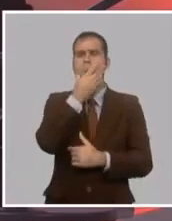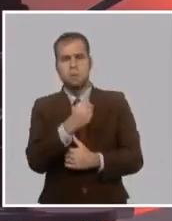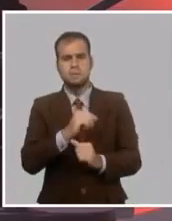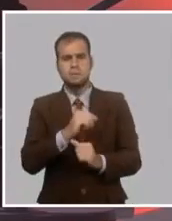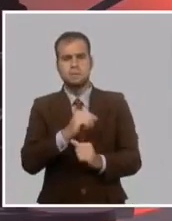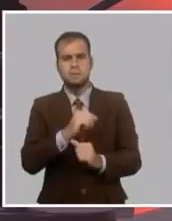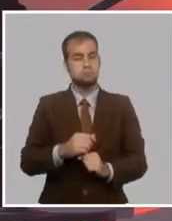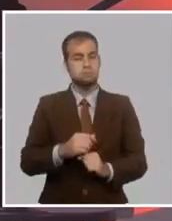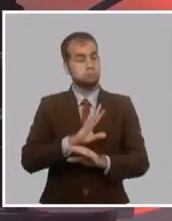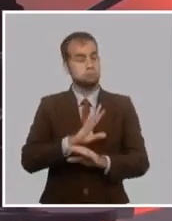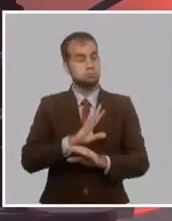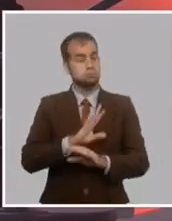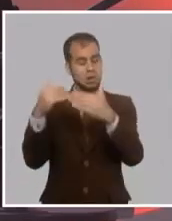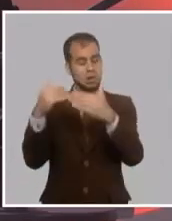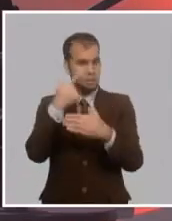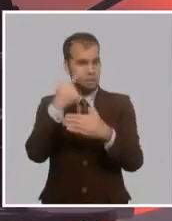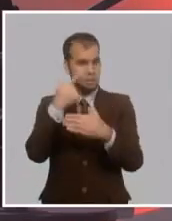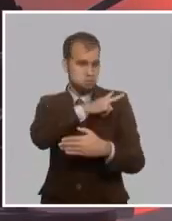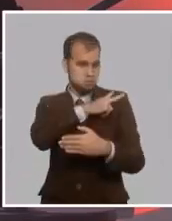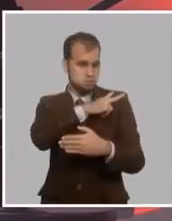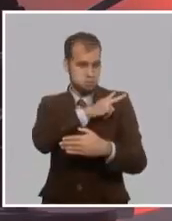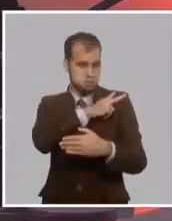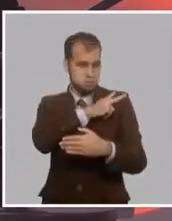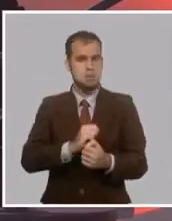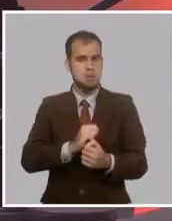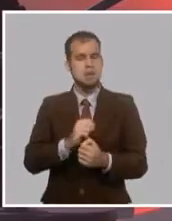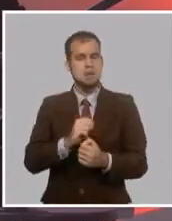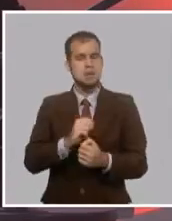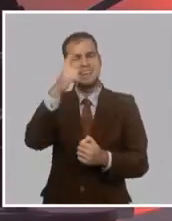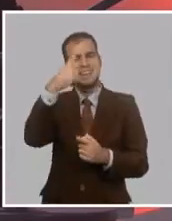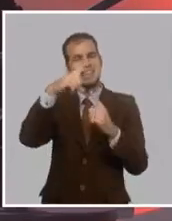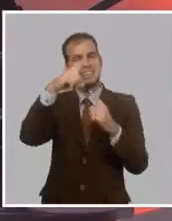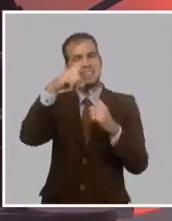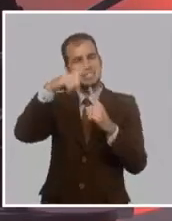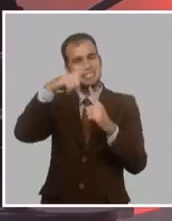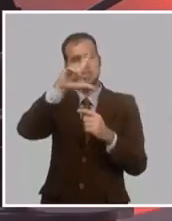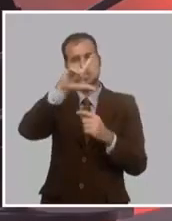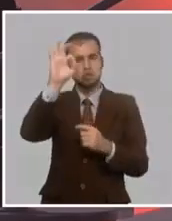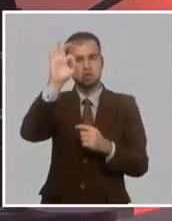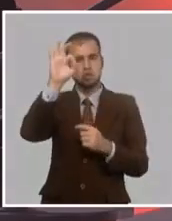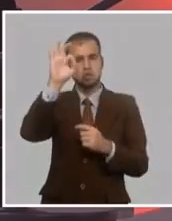general de nuestras guerras de independencia, la unidad del castillo, hablando y recordando a José Martín.